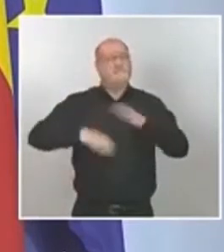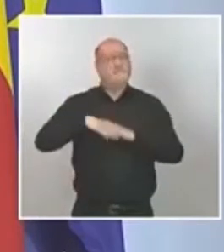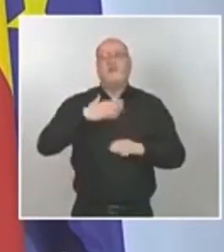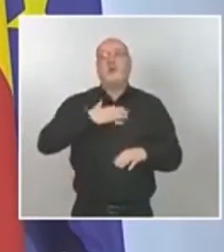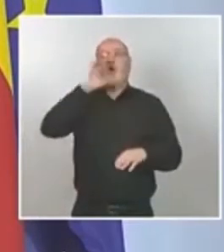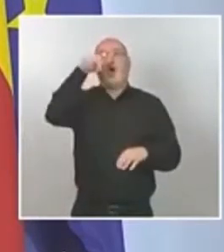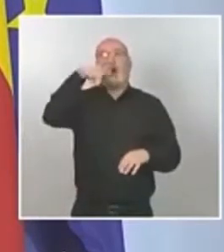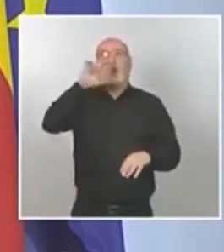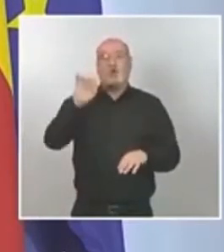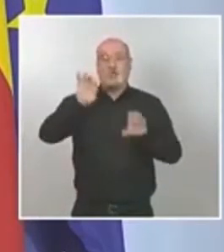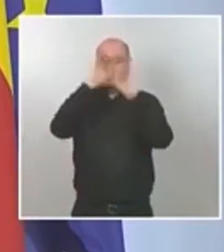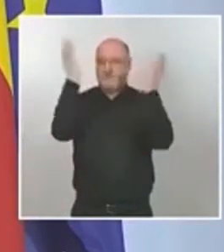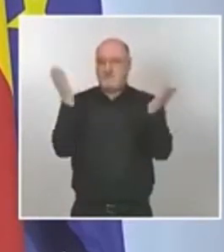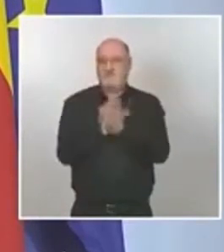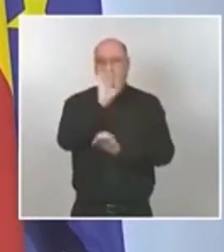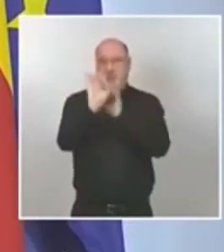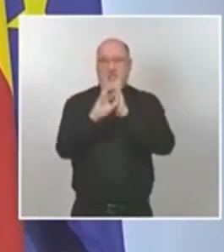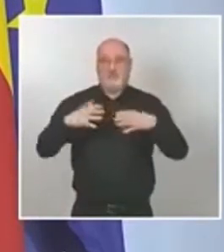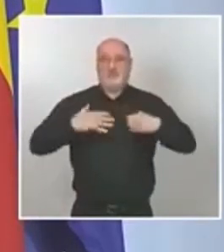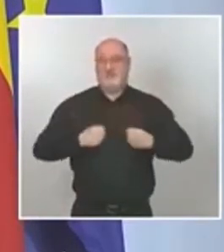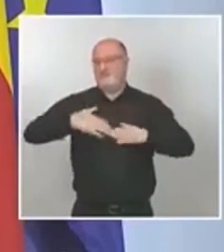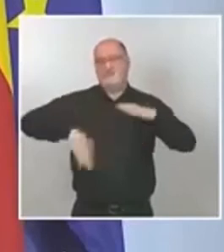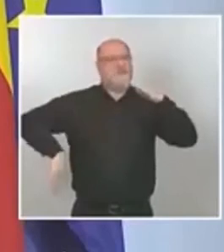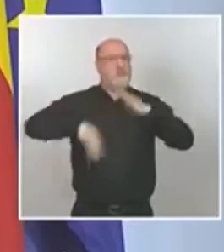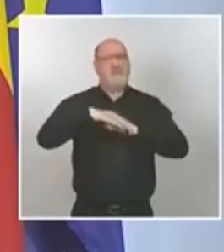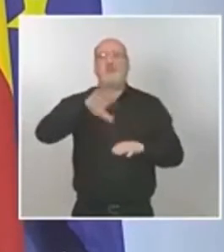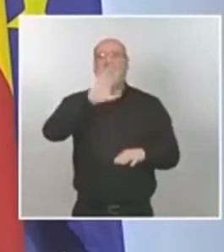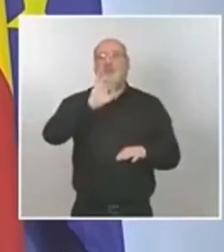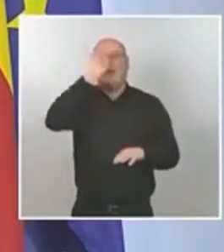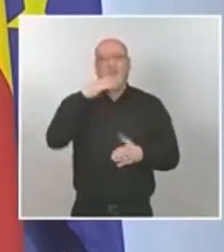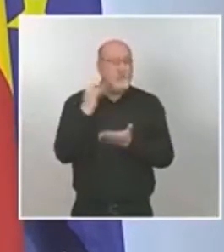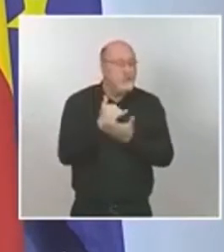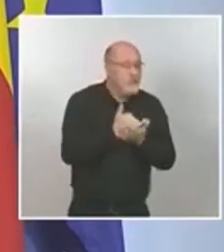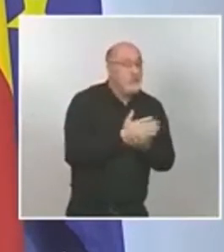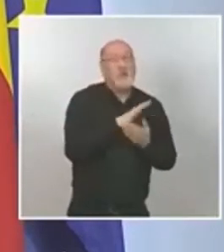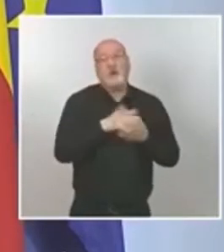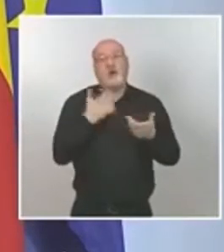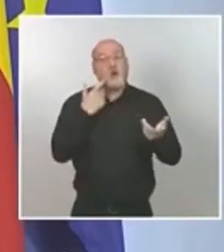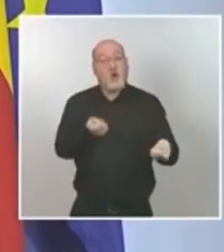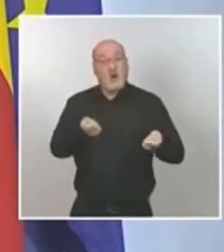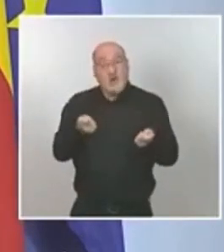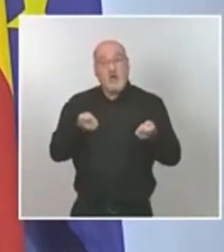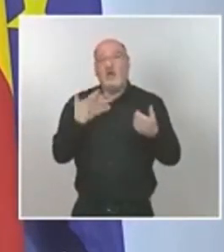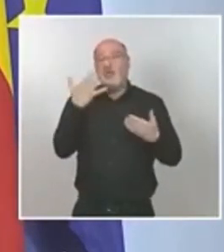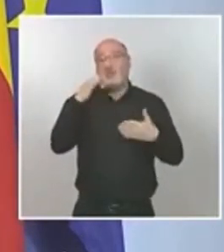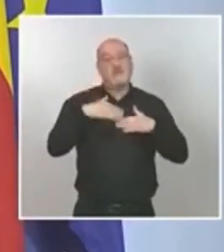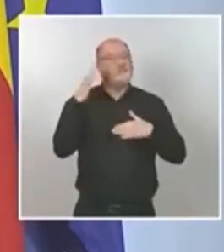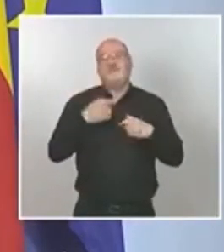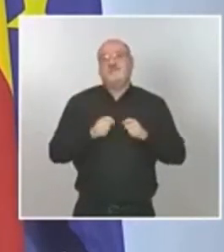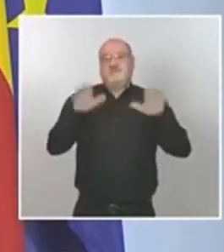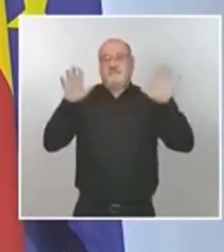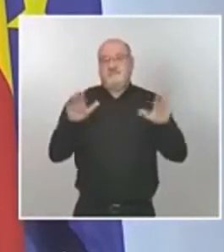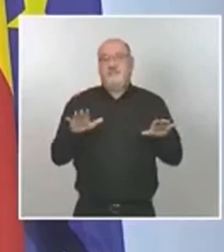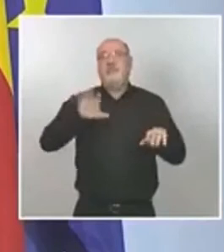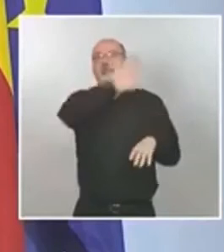consideraba para establecer que la transmisión podía estar más o menos controlada tenemos varias comunidades